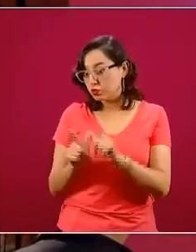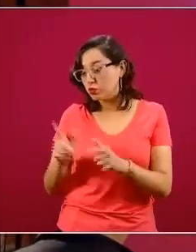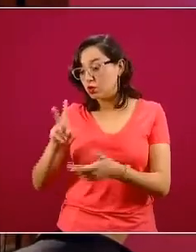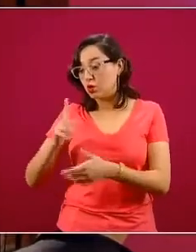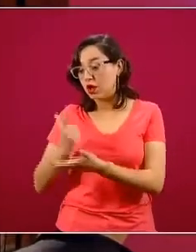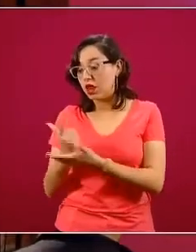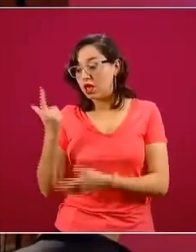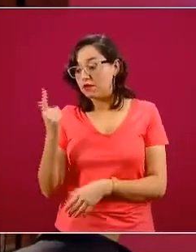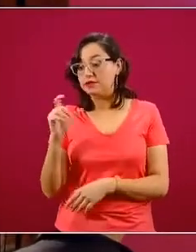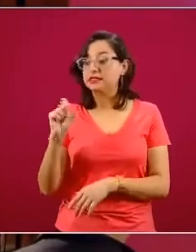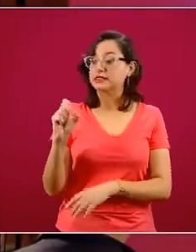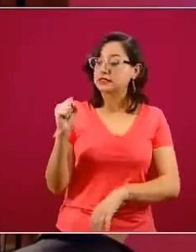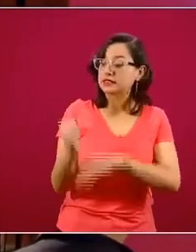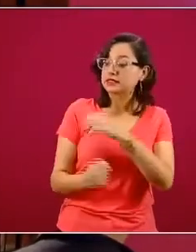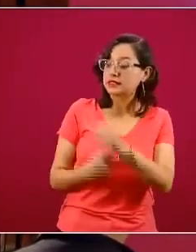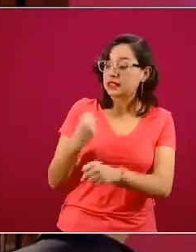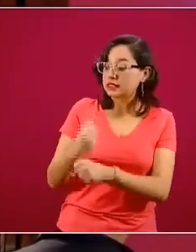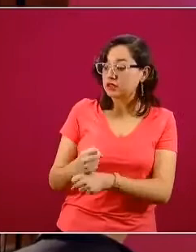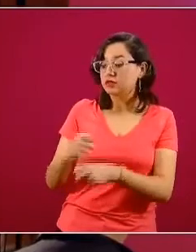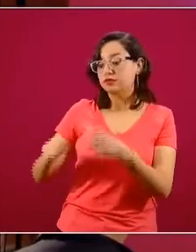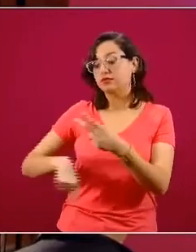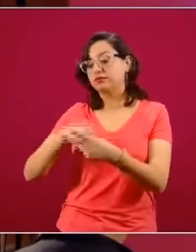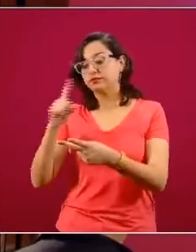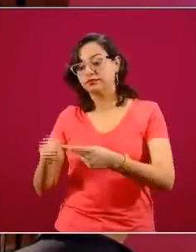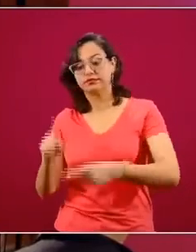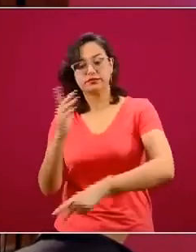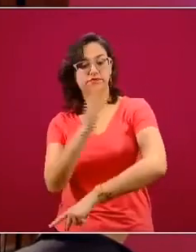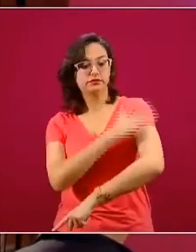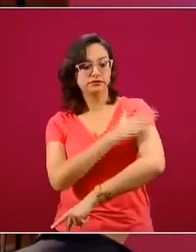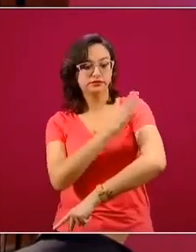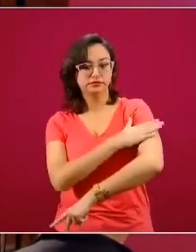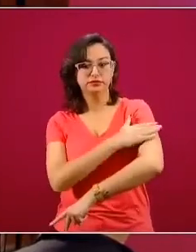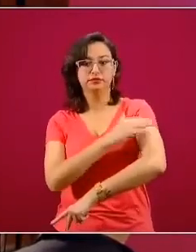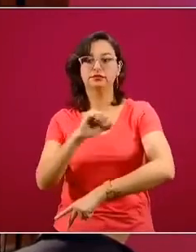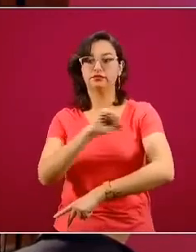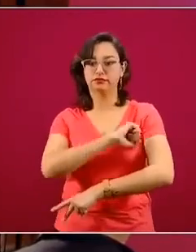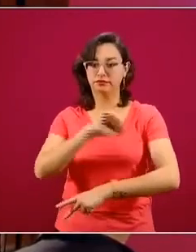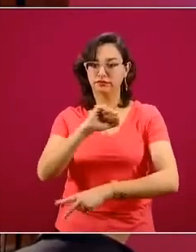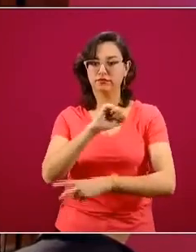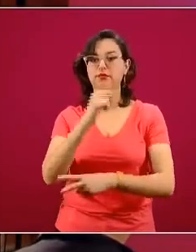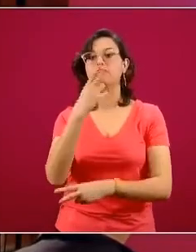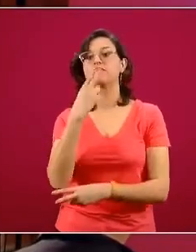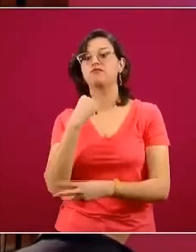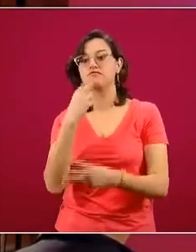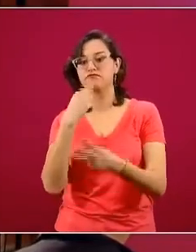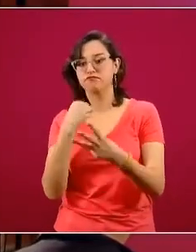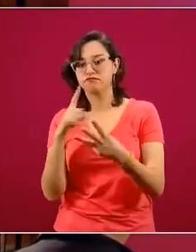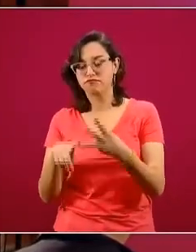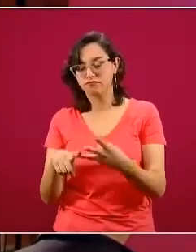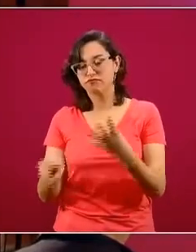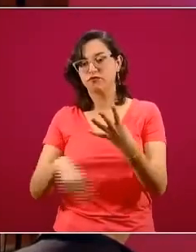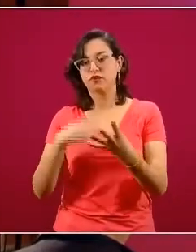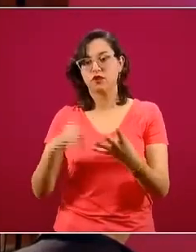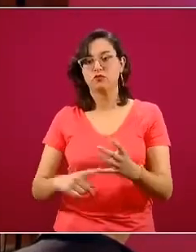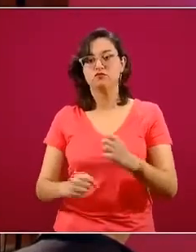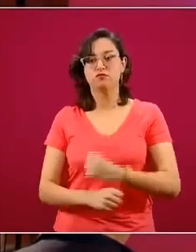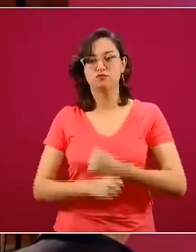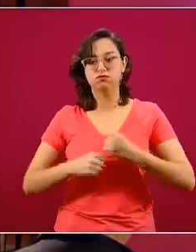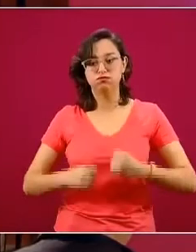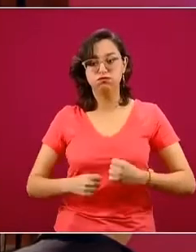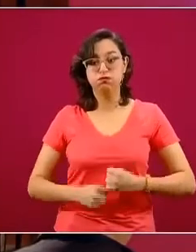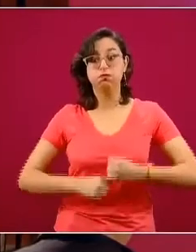de 60 años de edad, si tenemos o padecemos de hipertensión arterial, de diabetes, de sobrepeso,